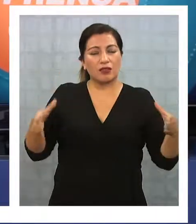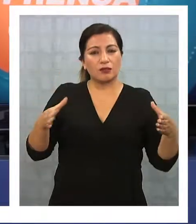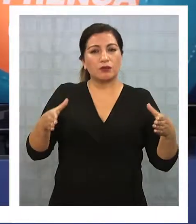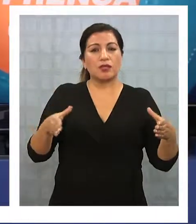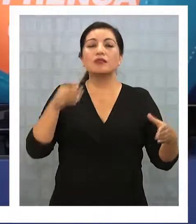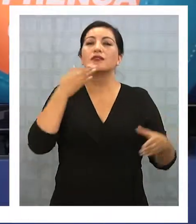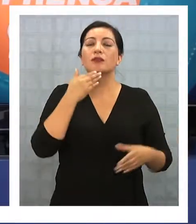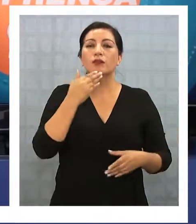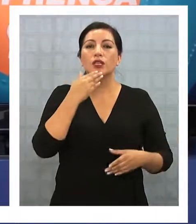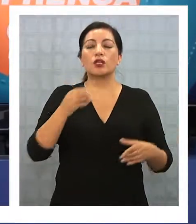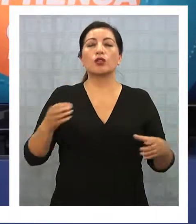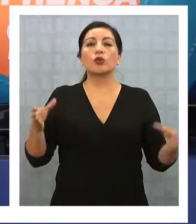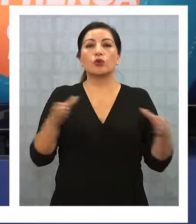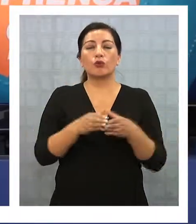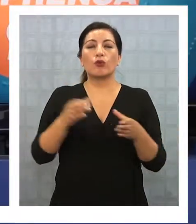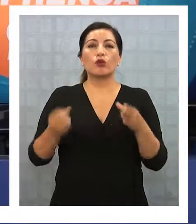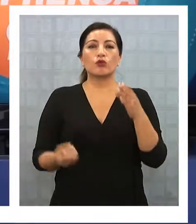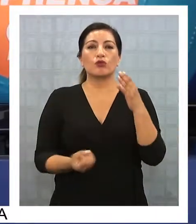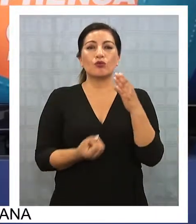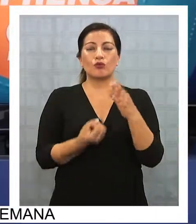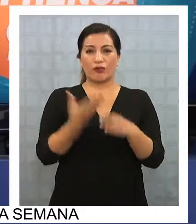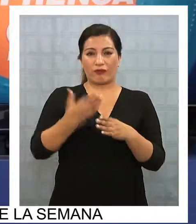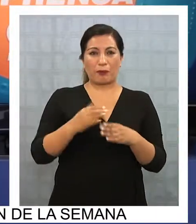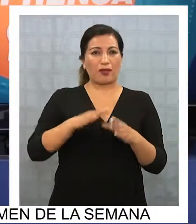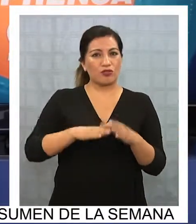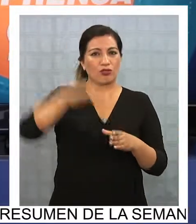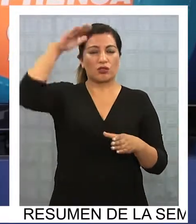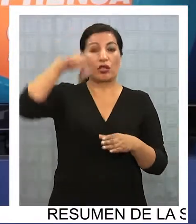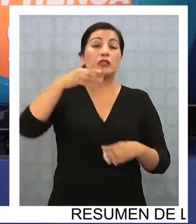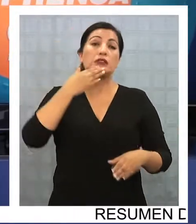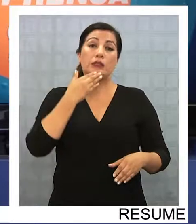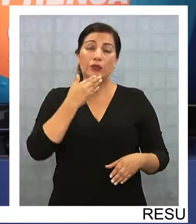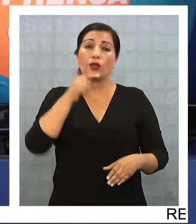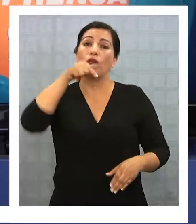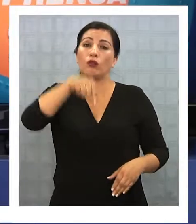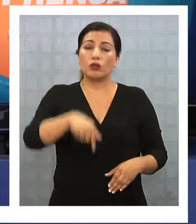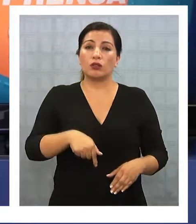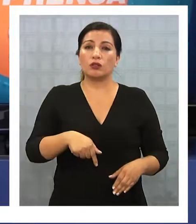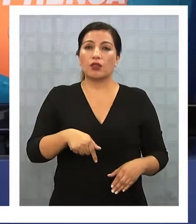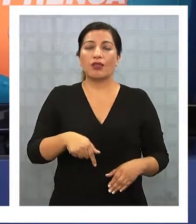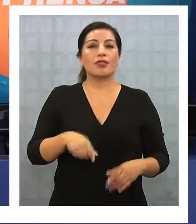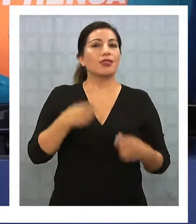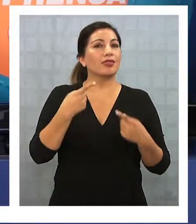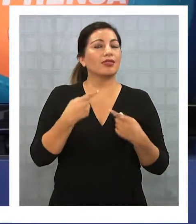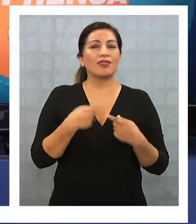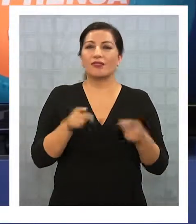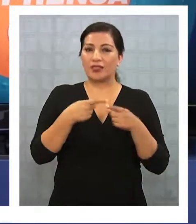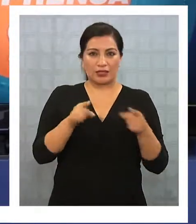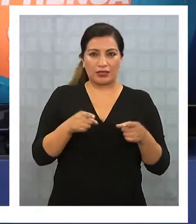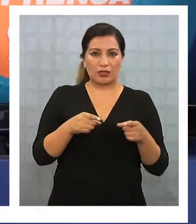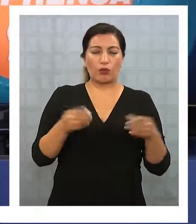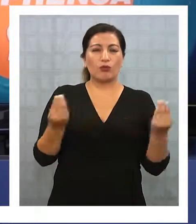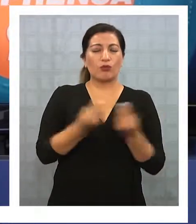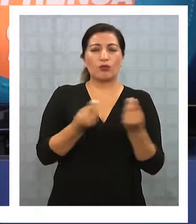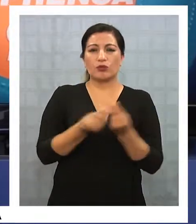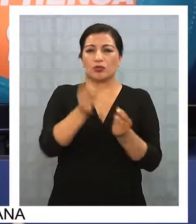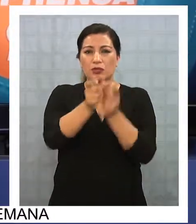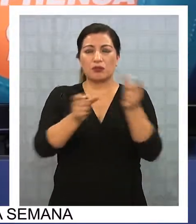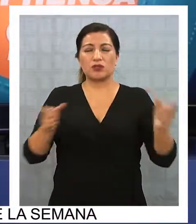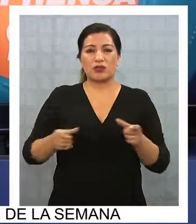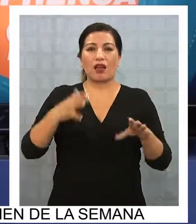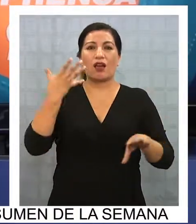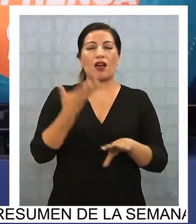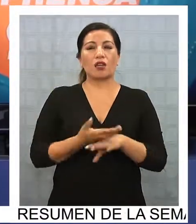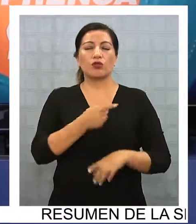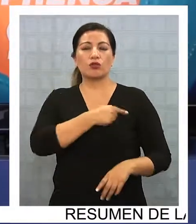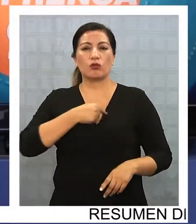integra a la nueva mayoría para contener a las fuerzas de izquierda sin embargo hoy día está totalmente desbordado porque aparece